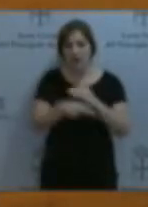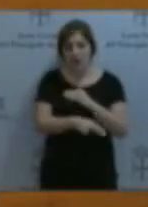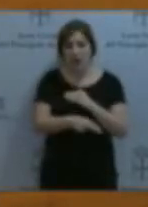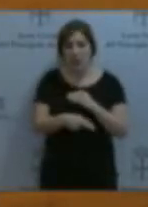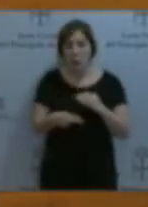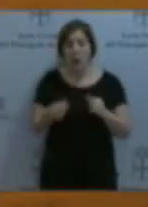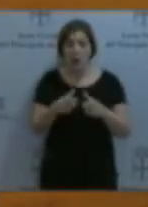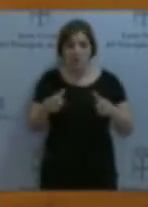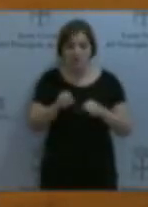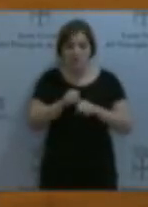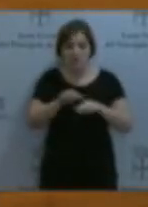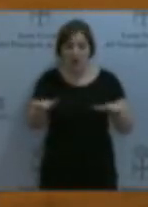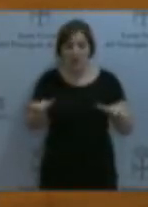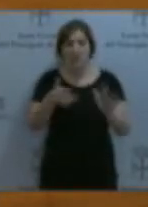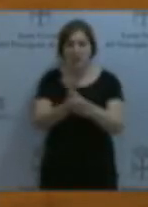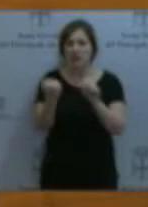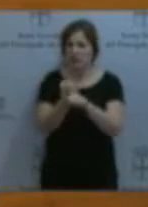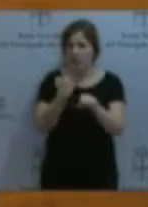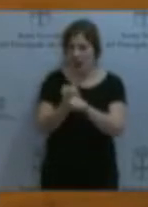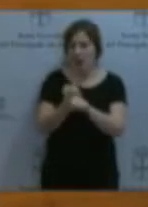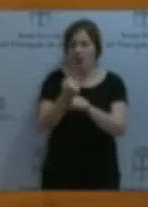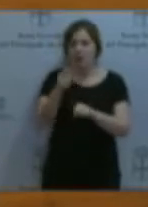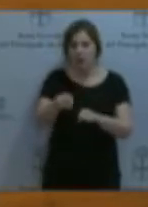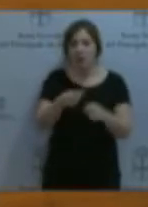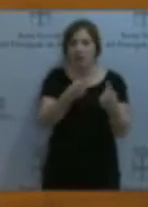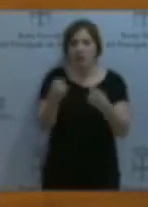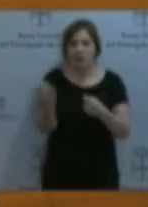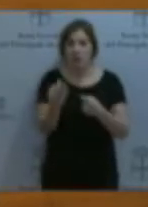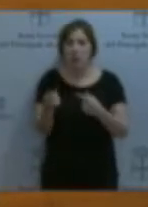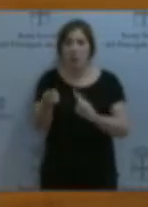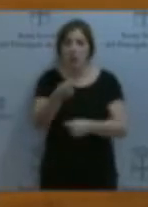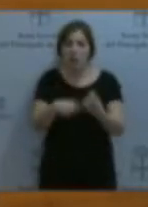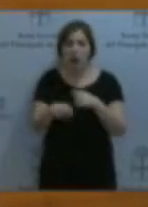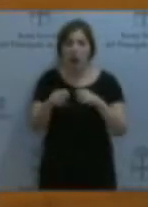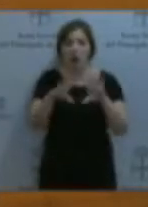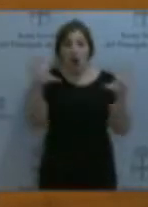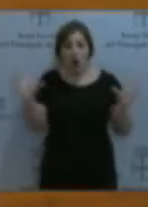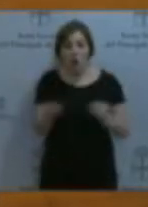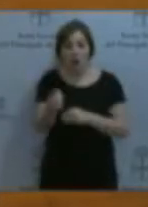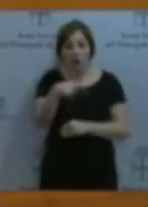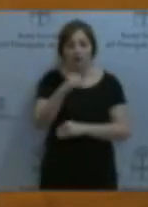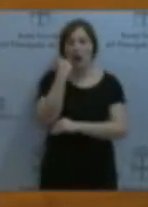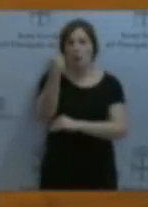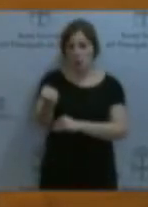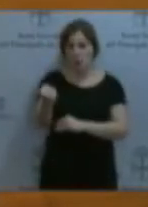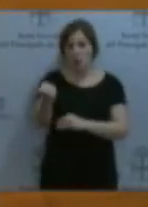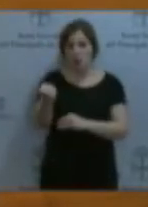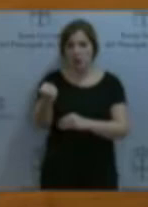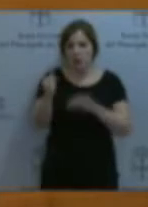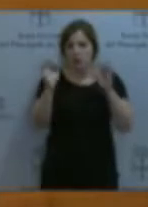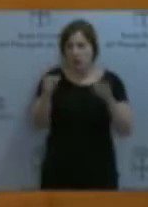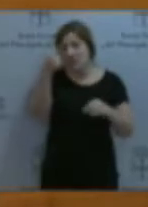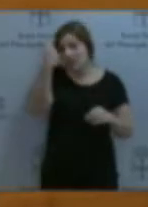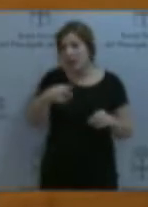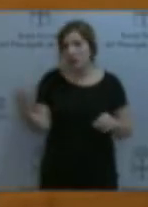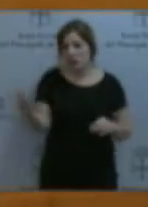global a la que nos ha llevado también un comercio global que apoyan ustedes de forma abierta a sabiendas